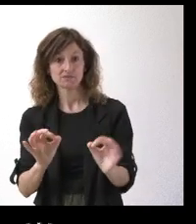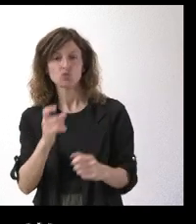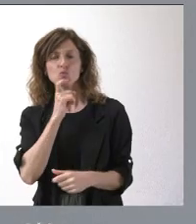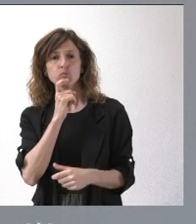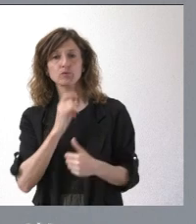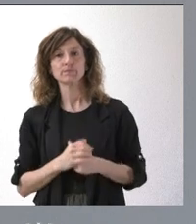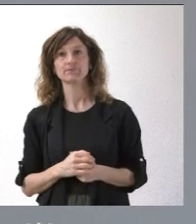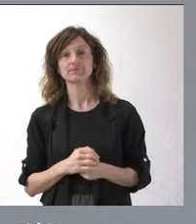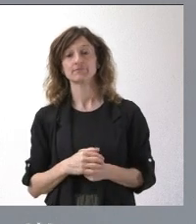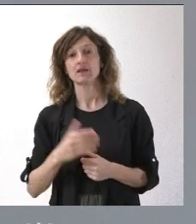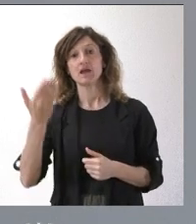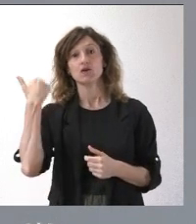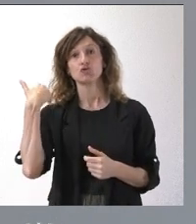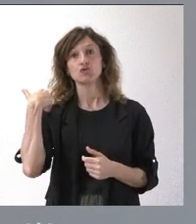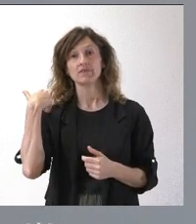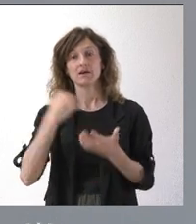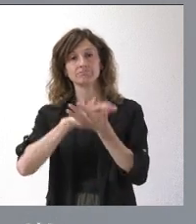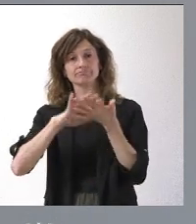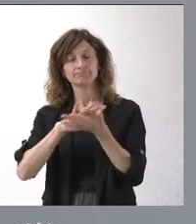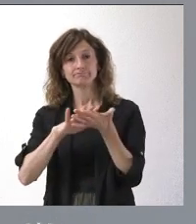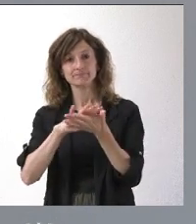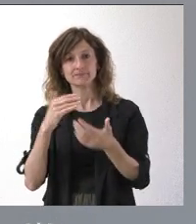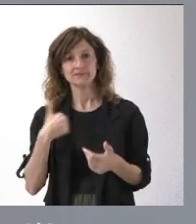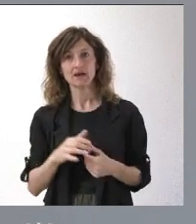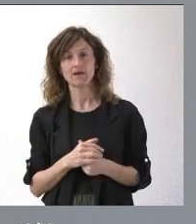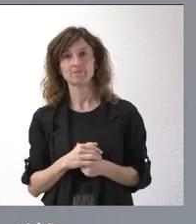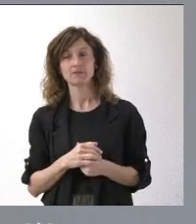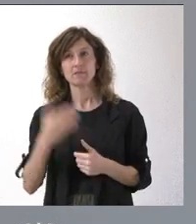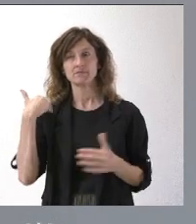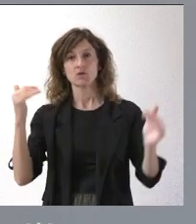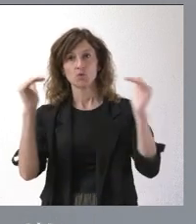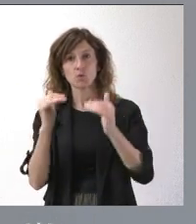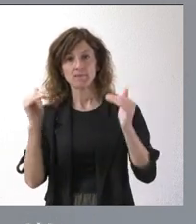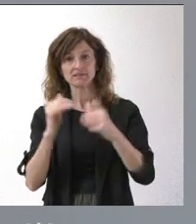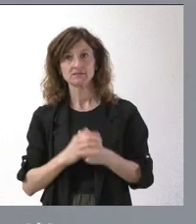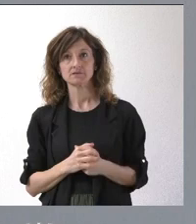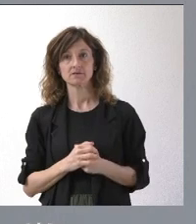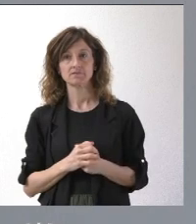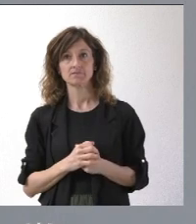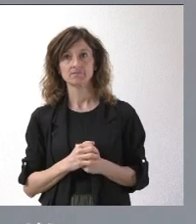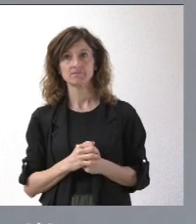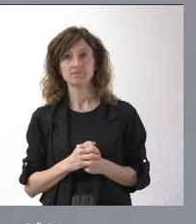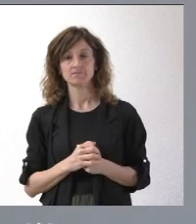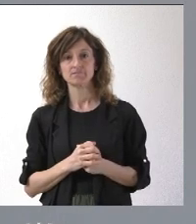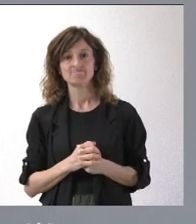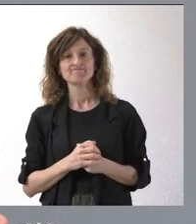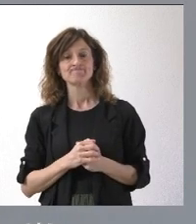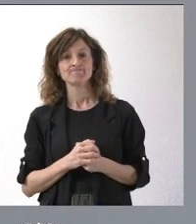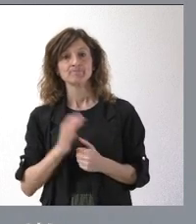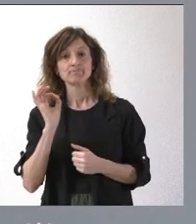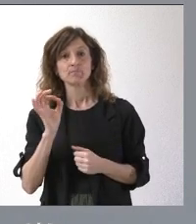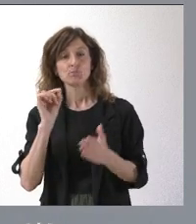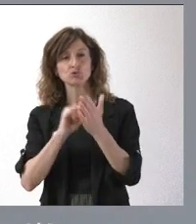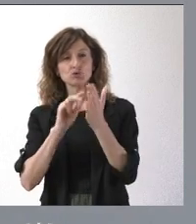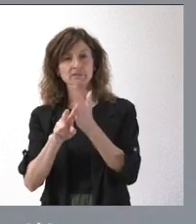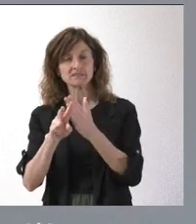Nosotros ya el otro día planteábamos, recordarán ustedes, fue el jueves pasado, y es verdad que desde el punto de vista jurídico